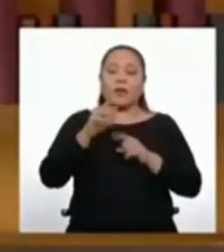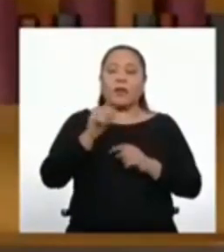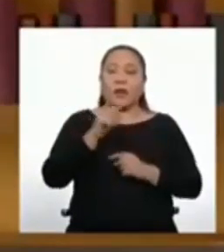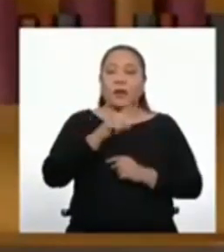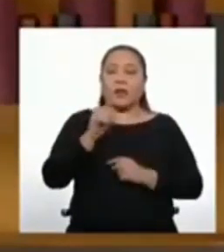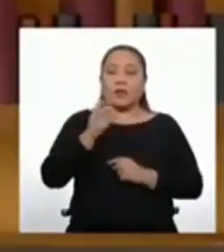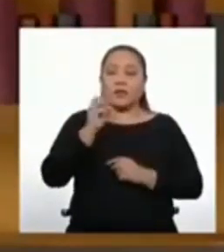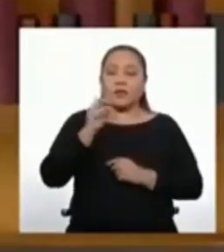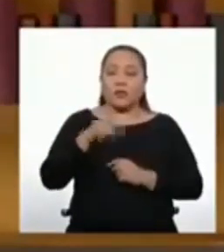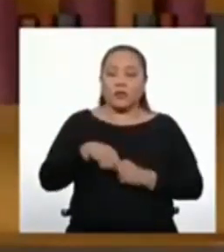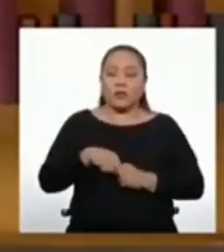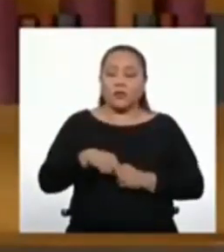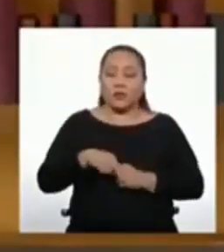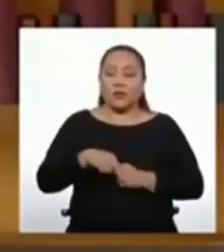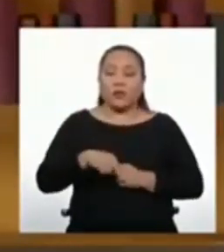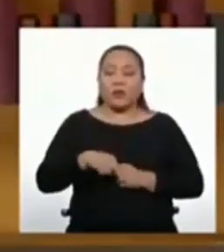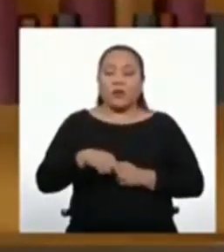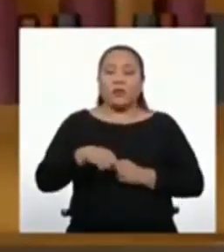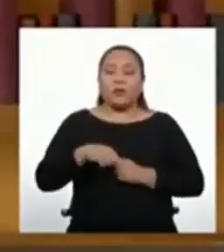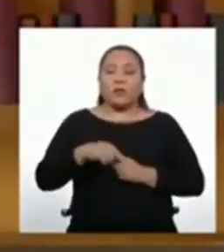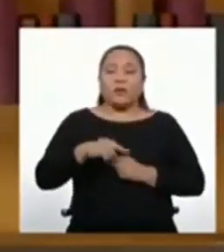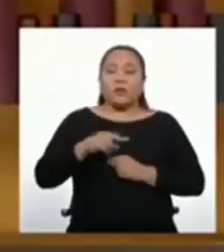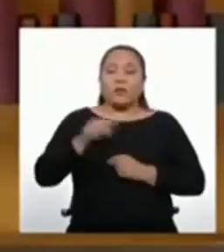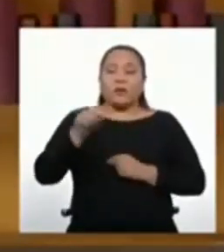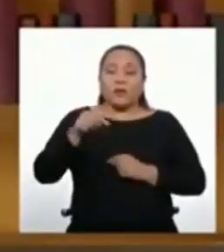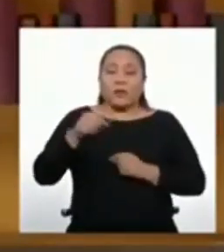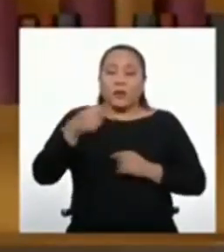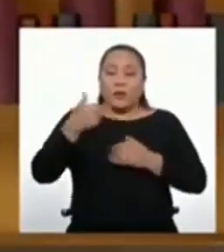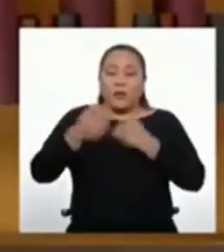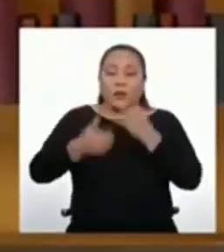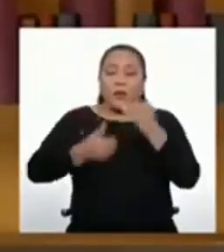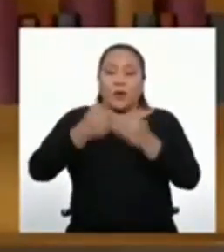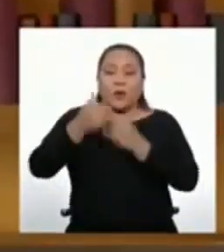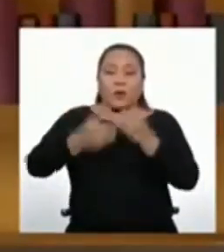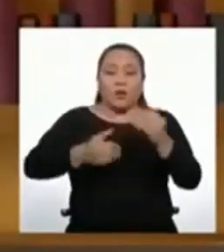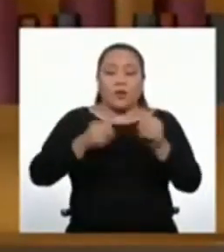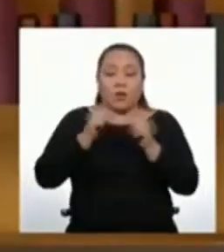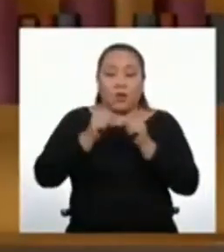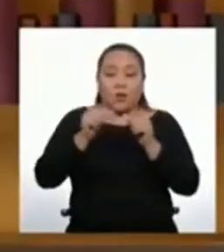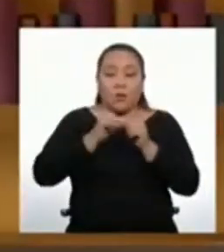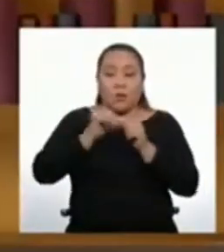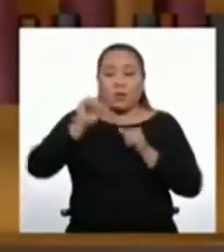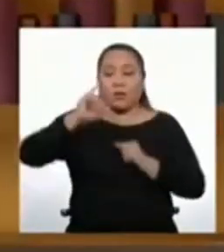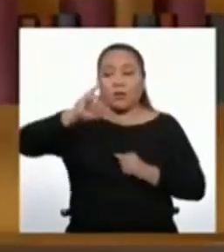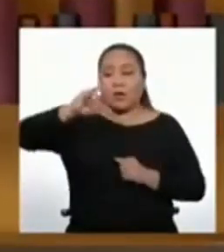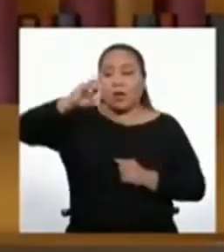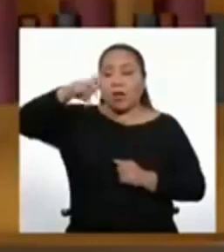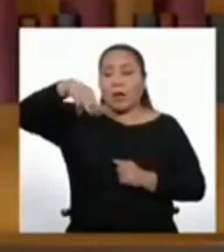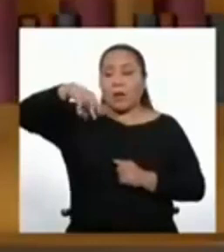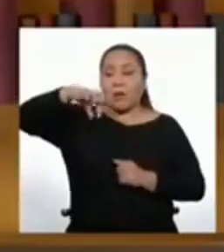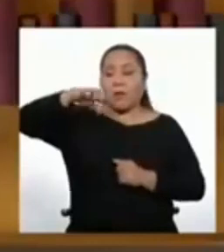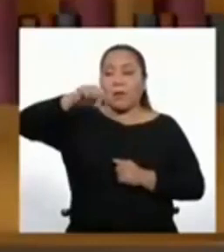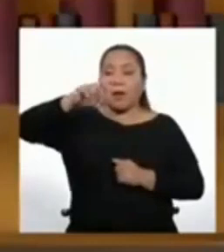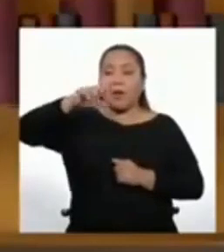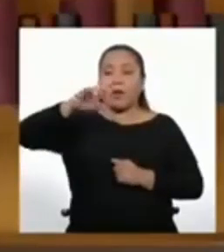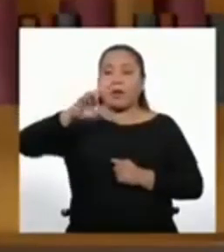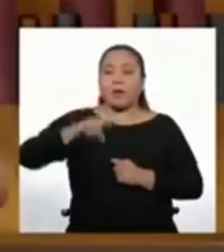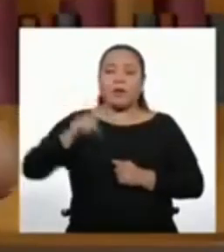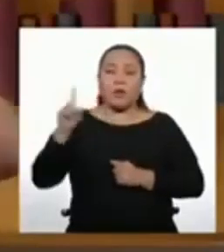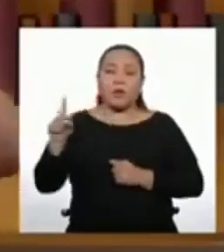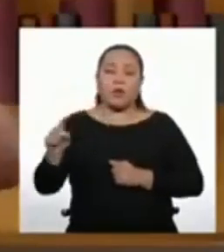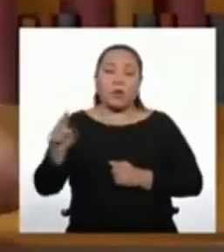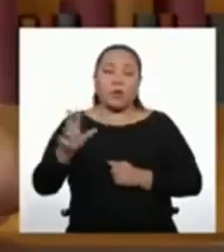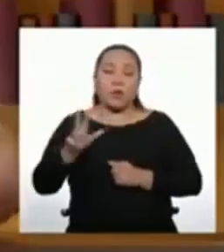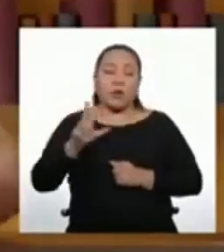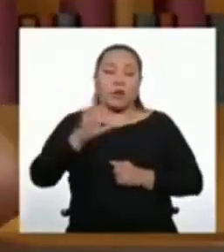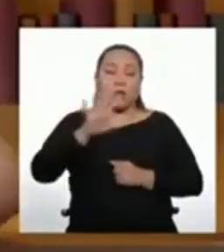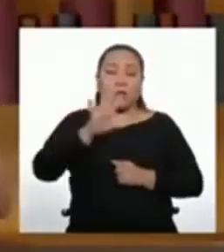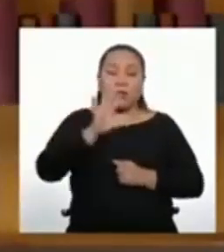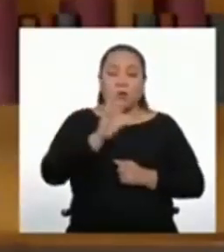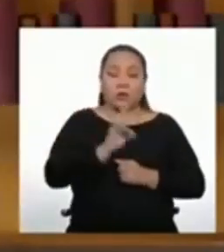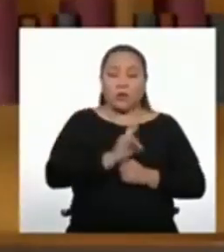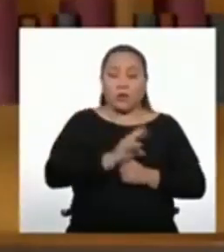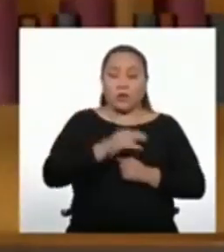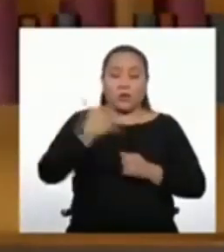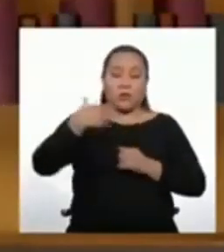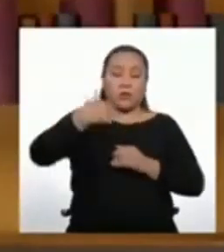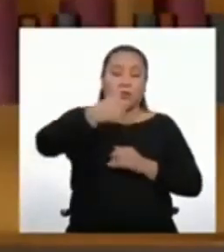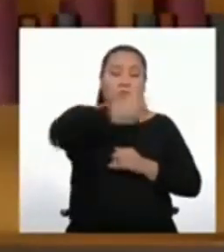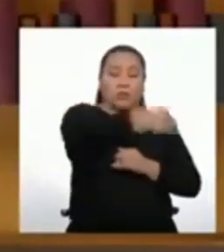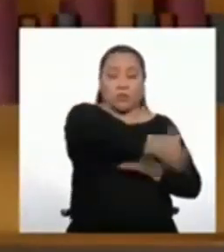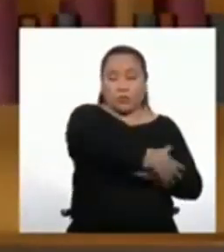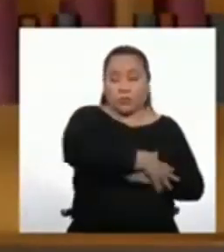En la progresión de números impares tenemos el 1, el 3, el 5, el 7 y así